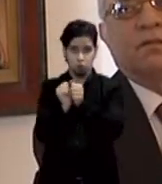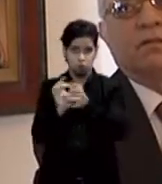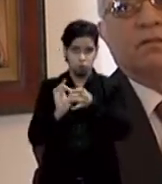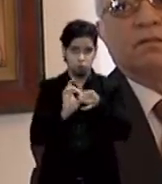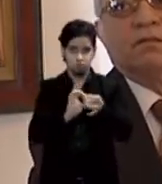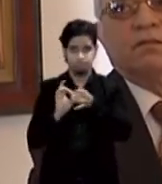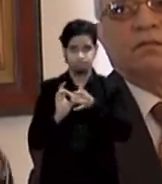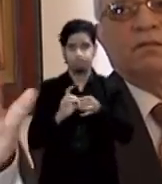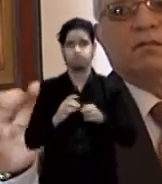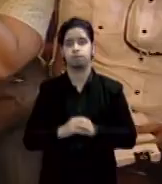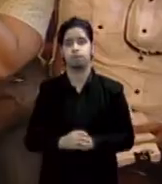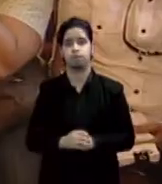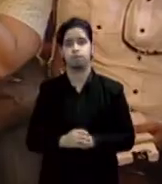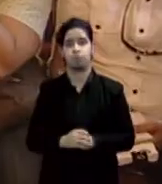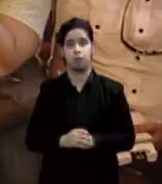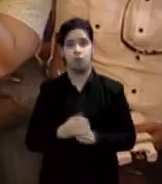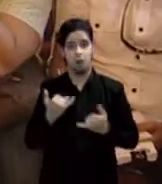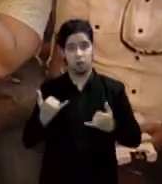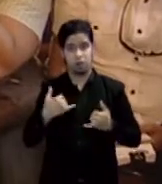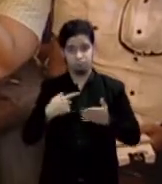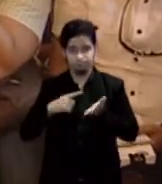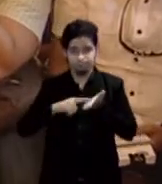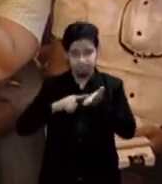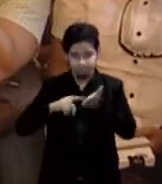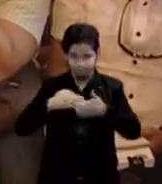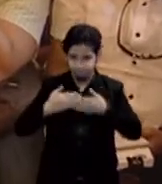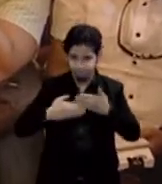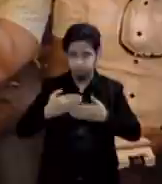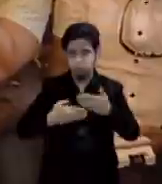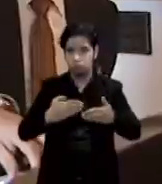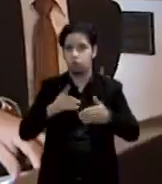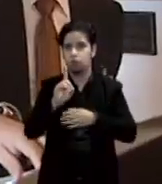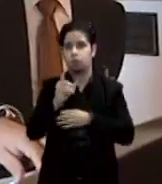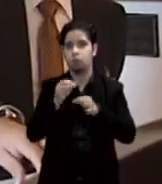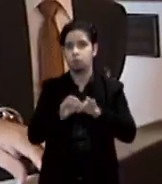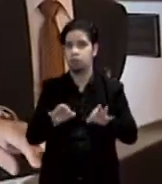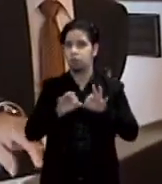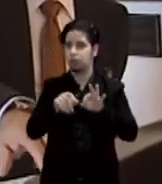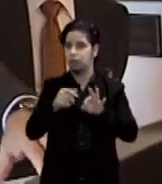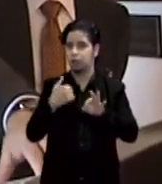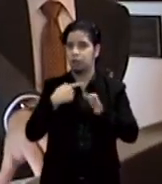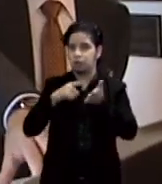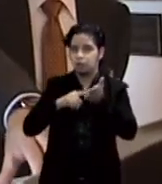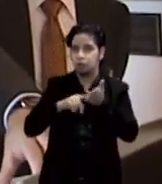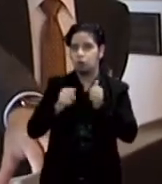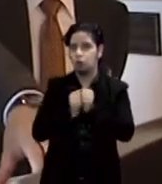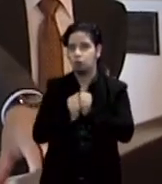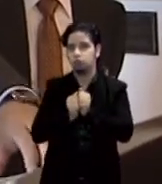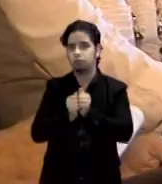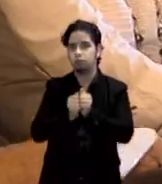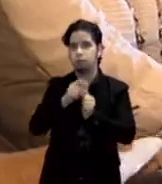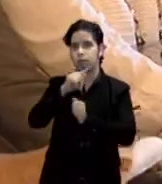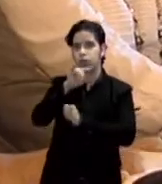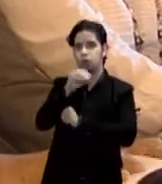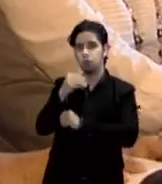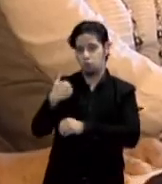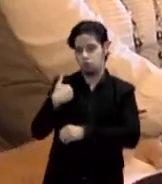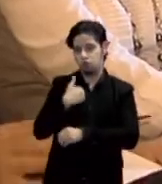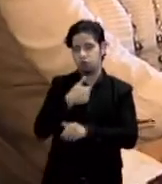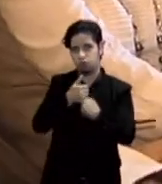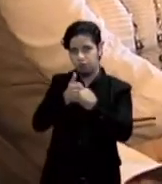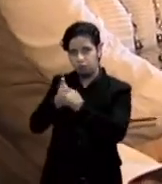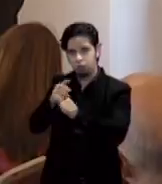continúa el proceso de evaluación donde llama la atención las negociaciones de petro west con los municipios desde san juan francamacho